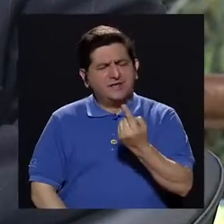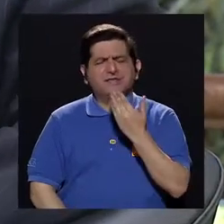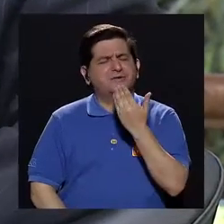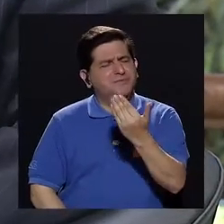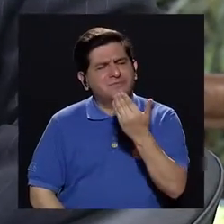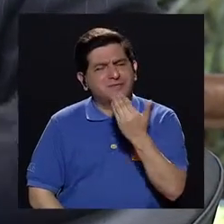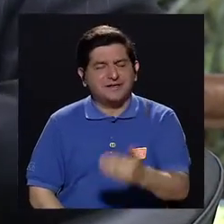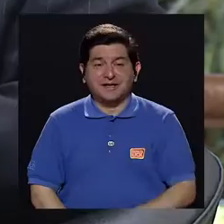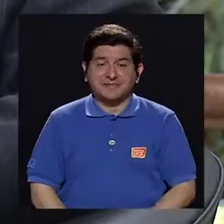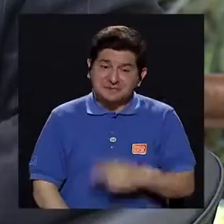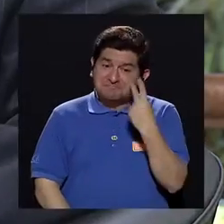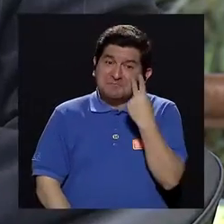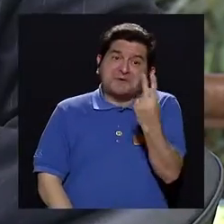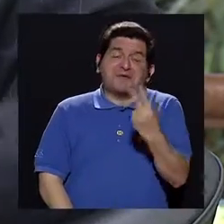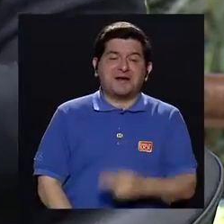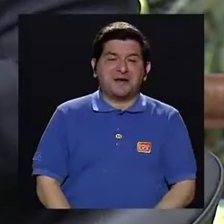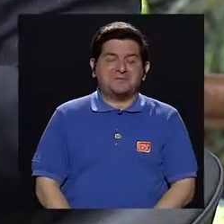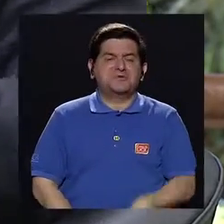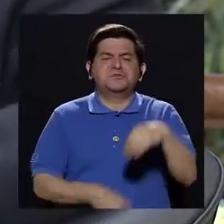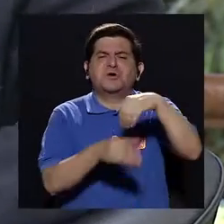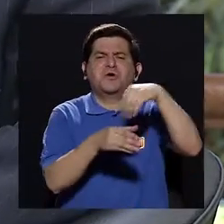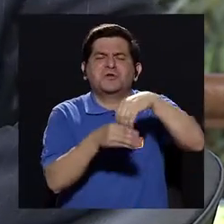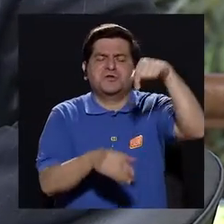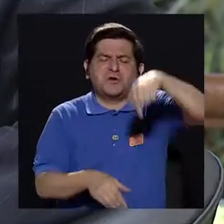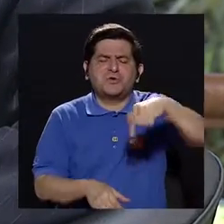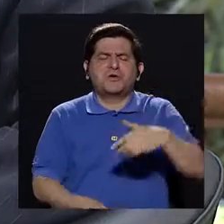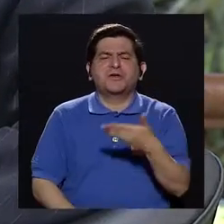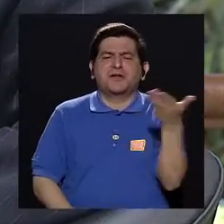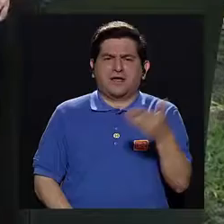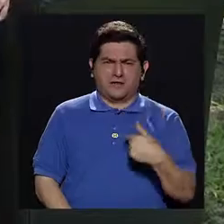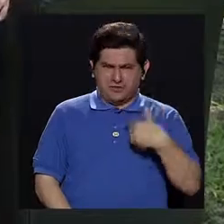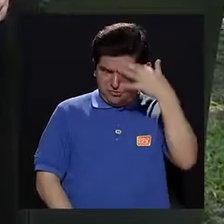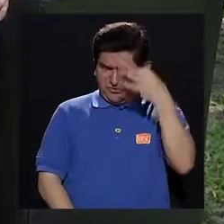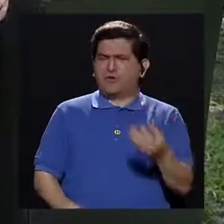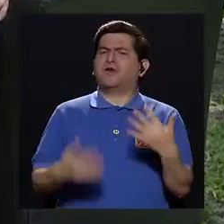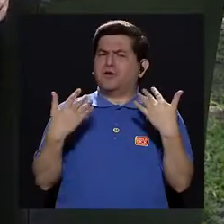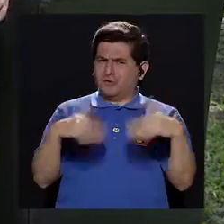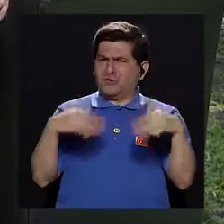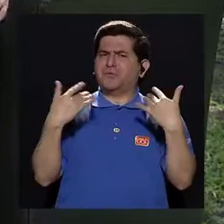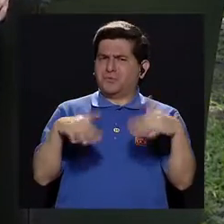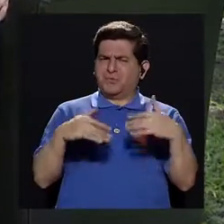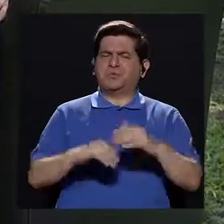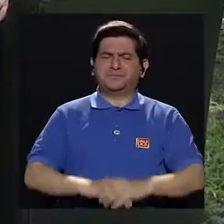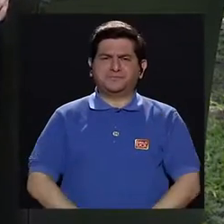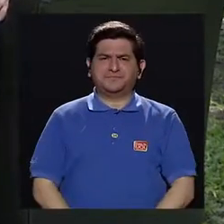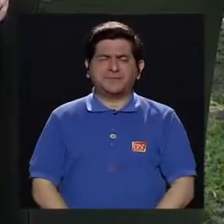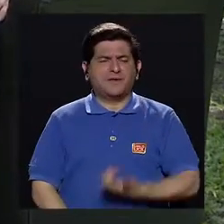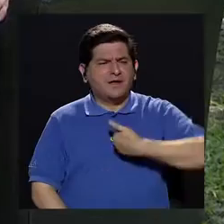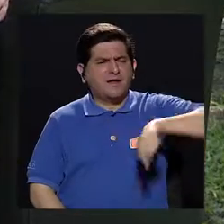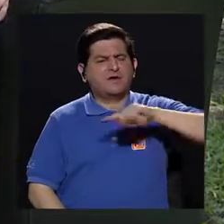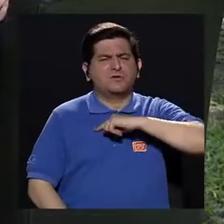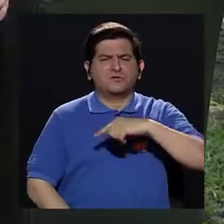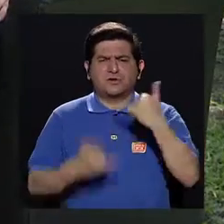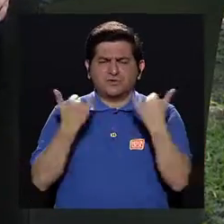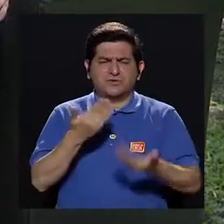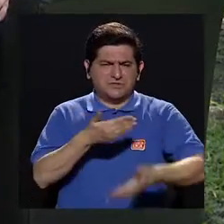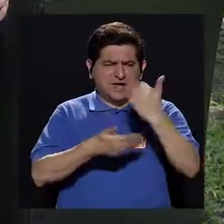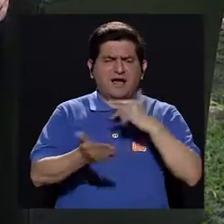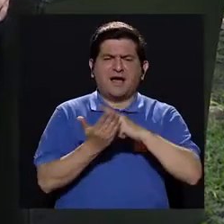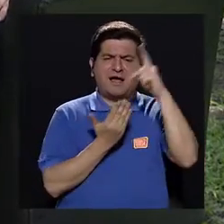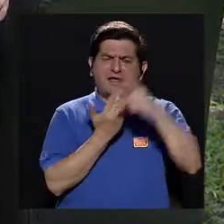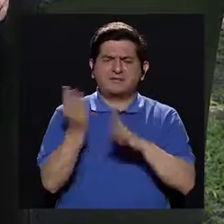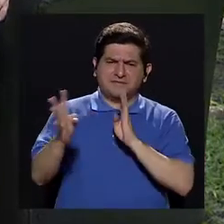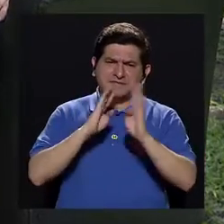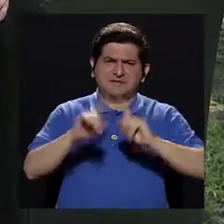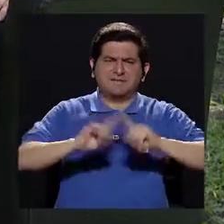yo. Vamos a ver qué podemos aportar el día de hoy. Yo creo que muchísimas. Doctor, hemos conversado en diferentes